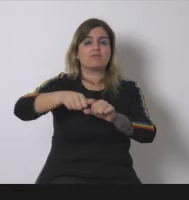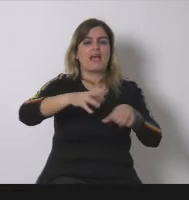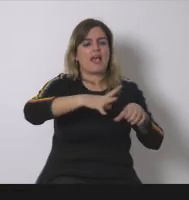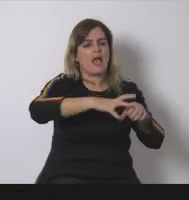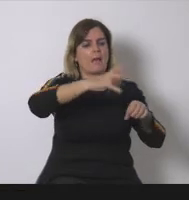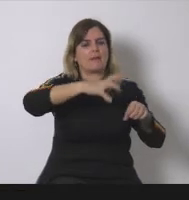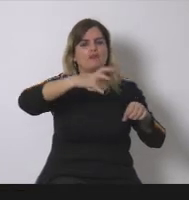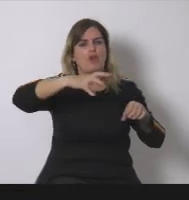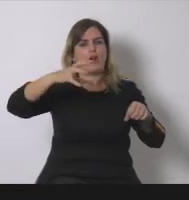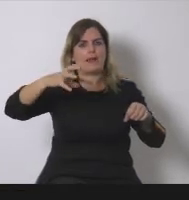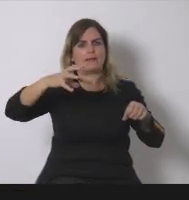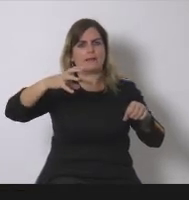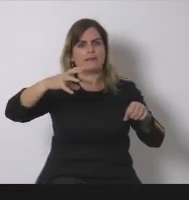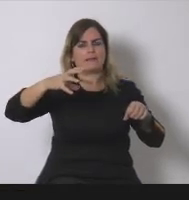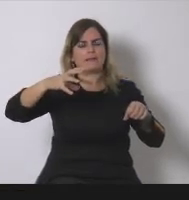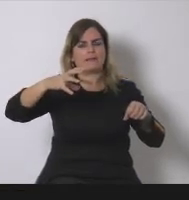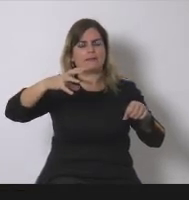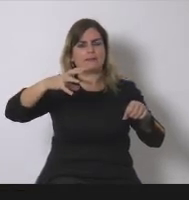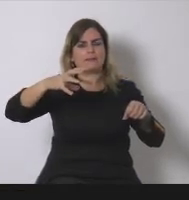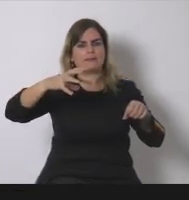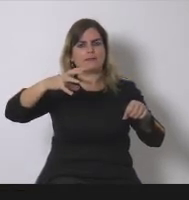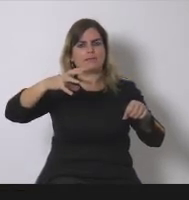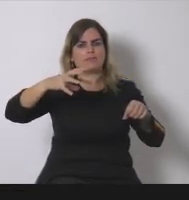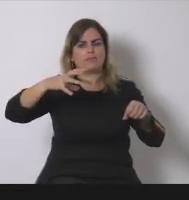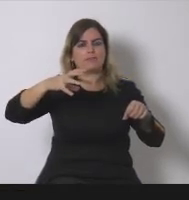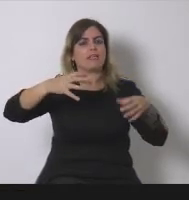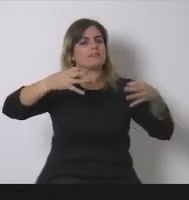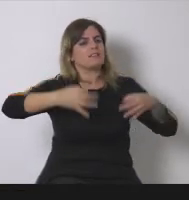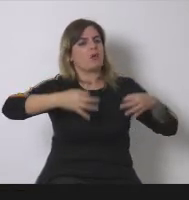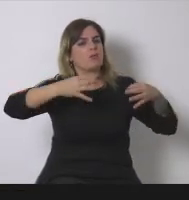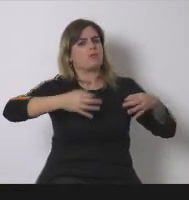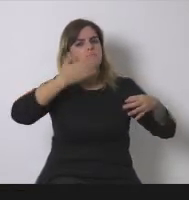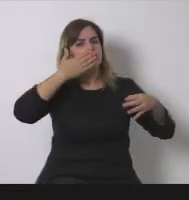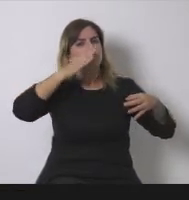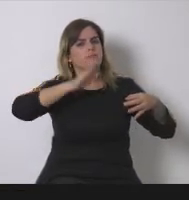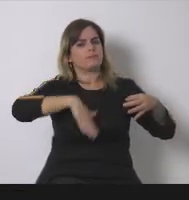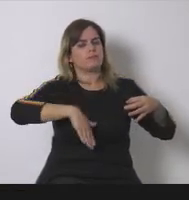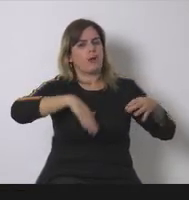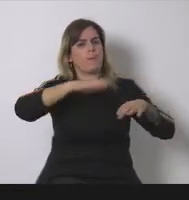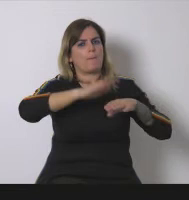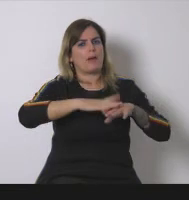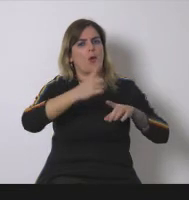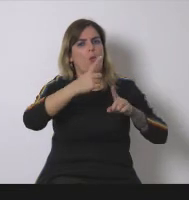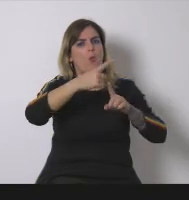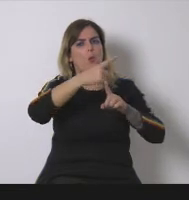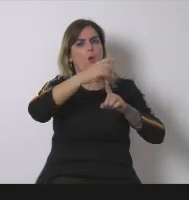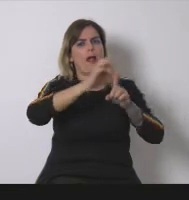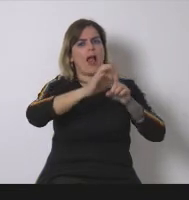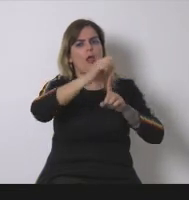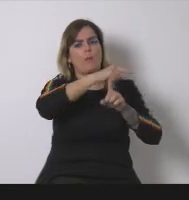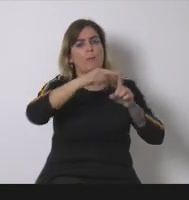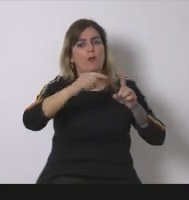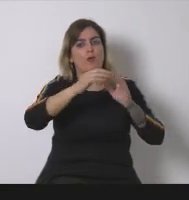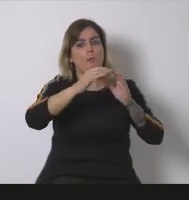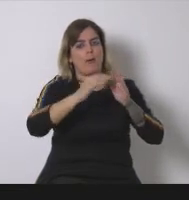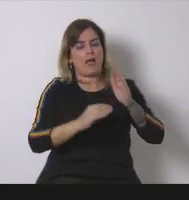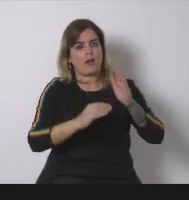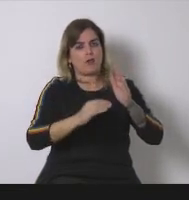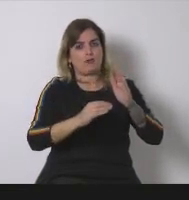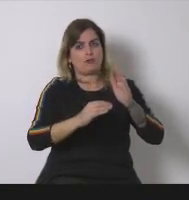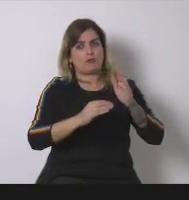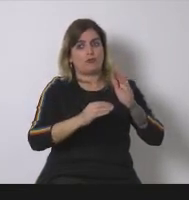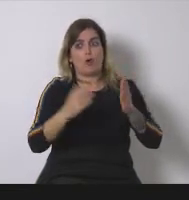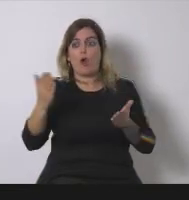seguras para mantenernos por debajo de un grado y medio al final del siglo y las emisiones que estamos